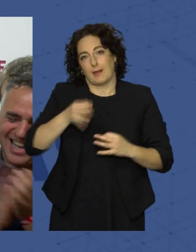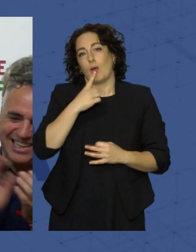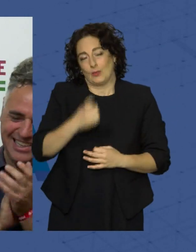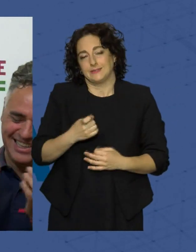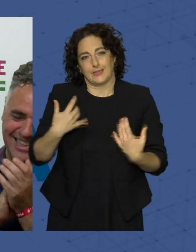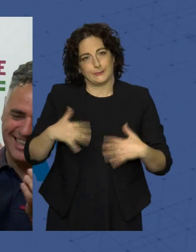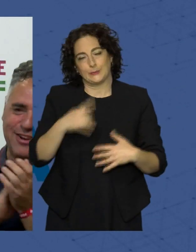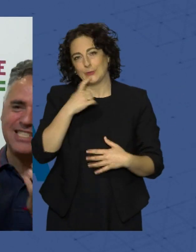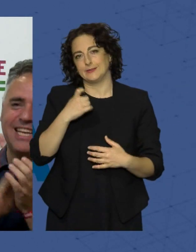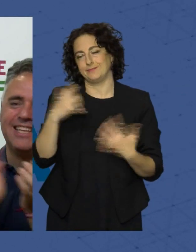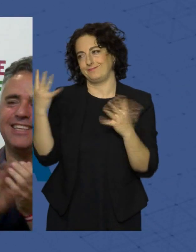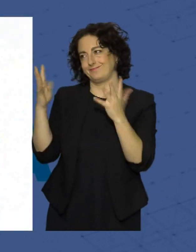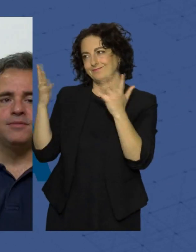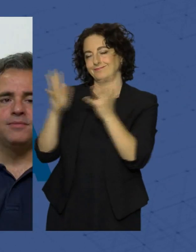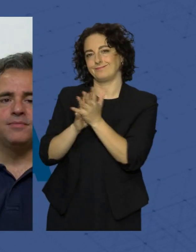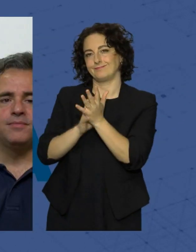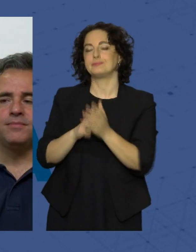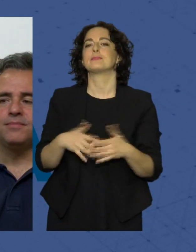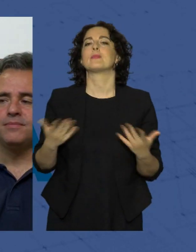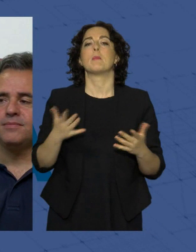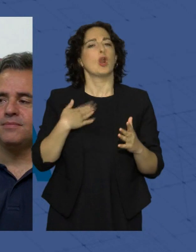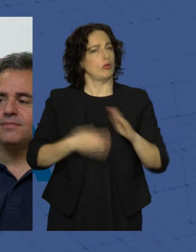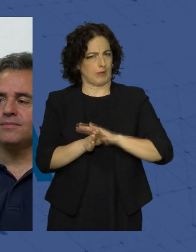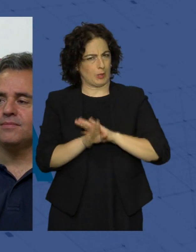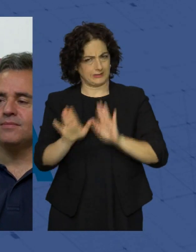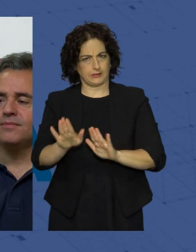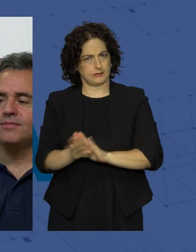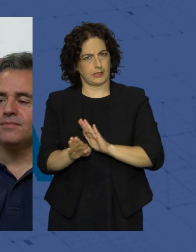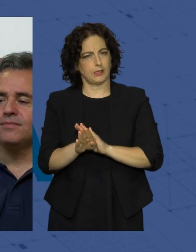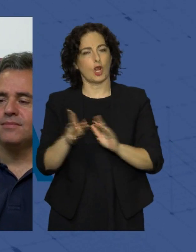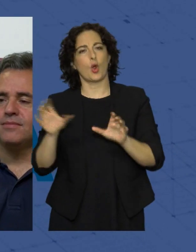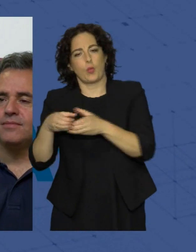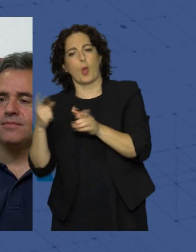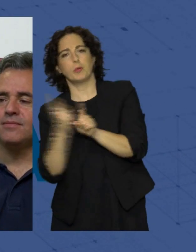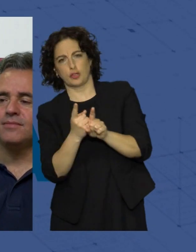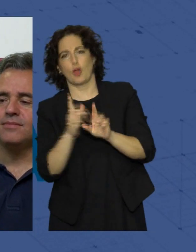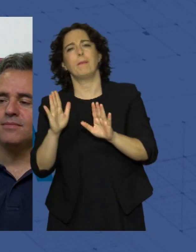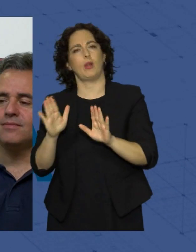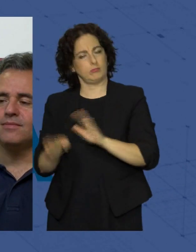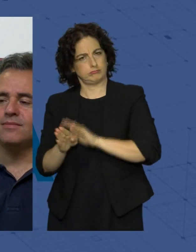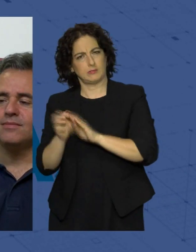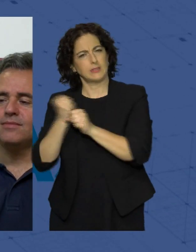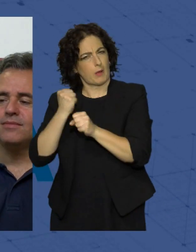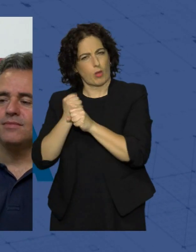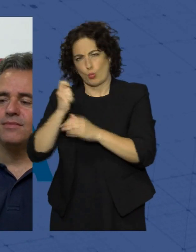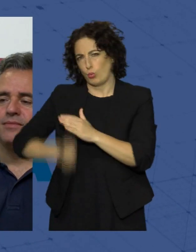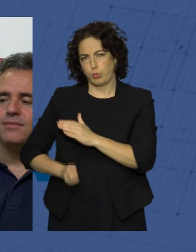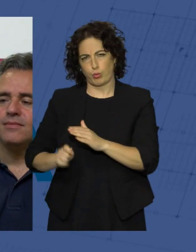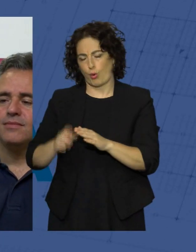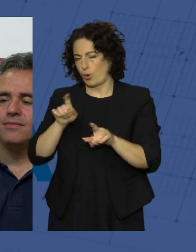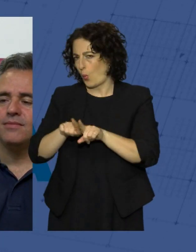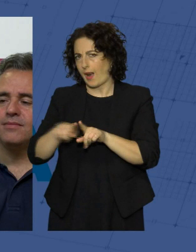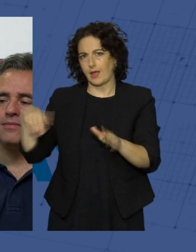cuesta. Pero vamos a estar ahí, nos quedamos en la oposición, pero vamos a seguir trabajando duramente, como lo hemos hecho hasta ahora,